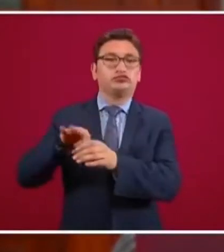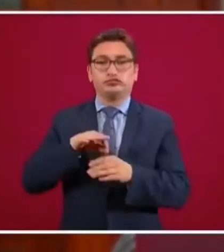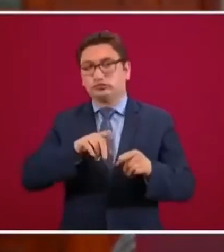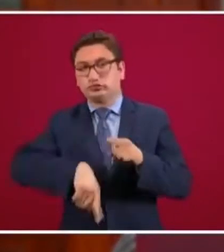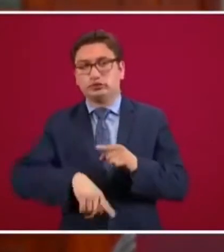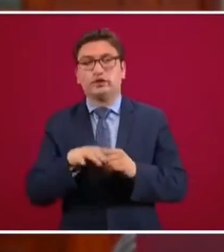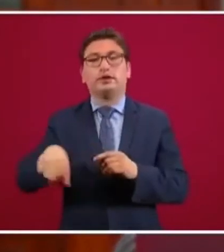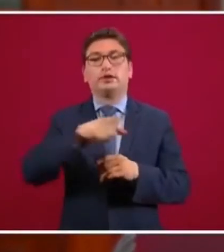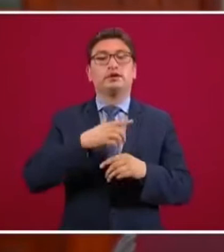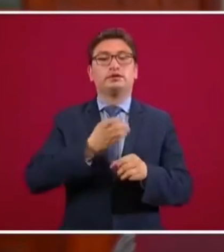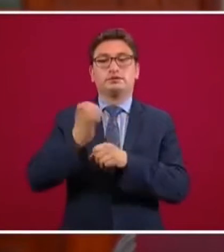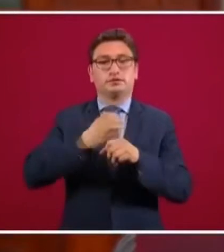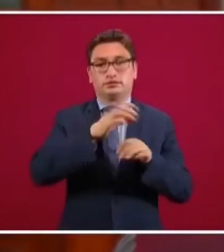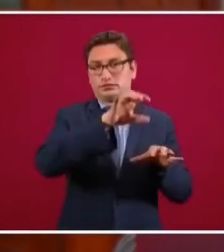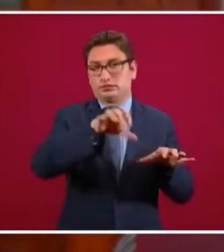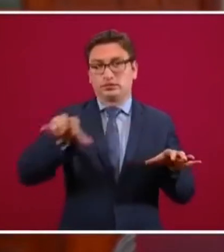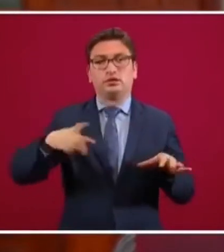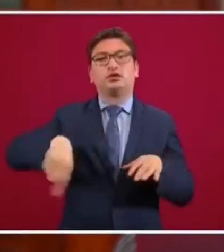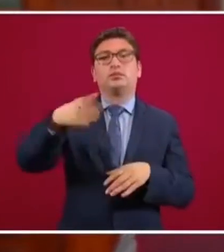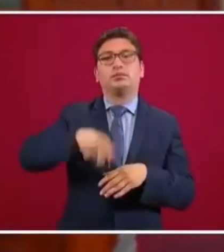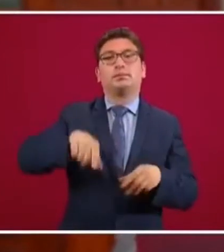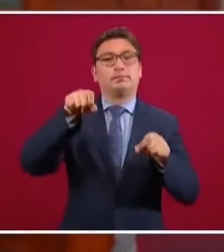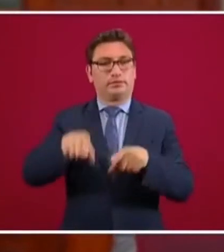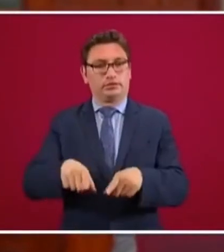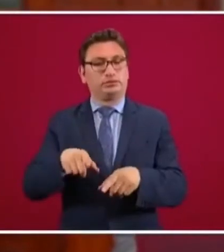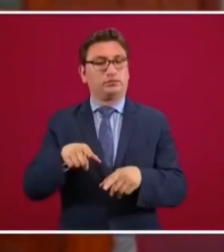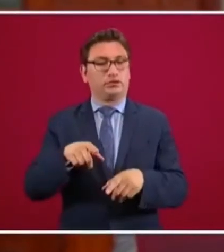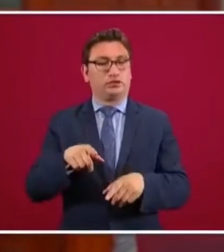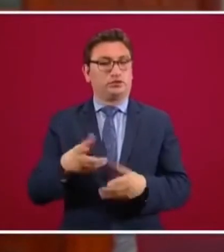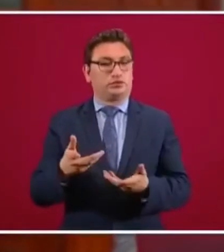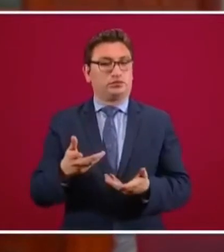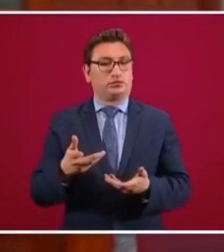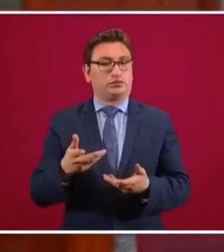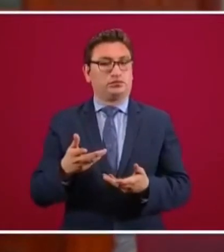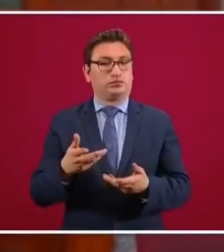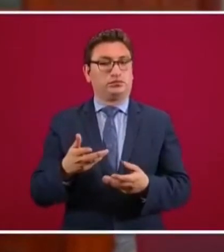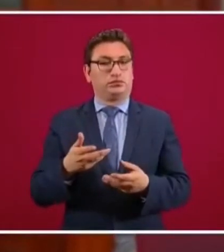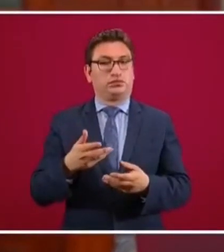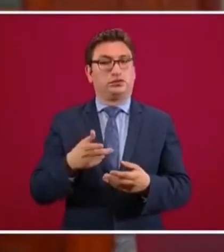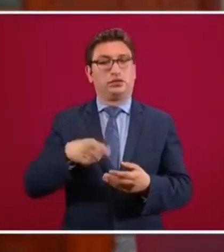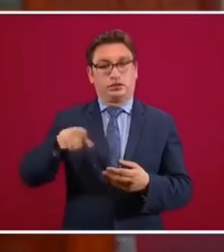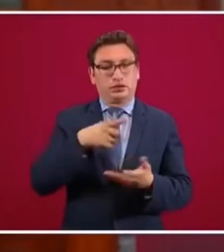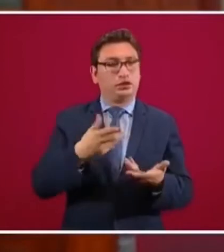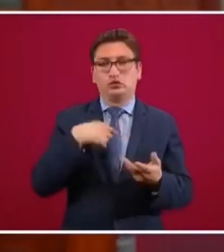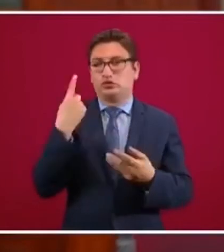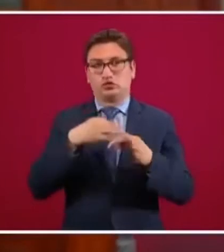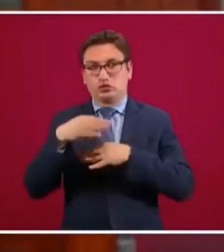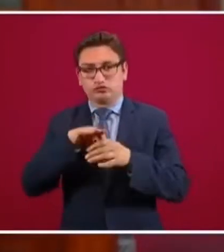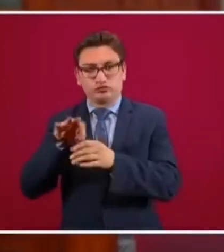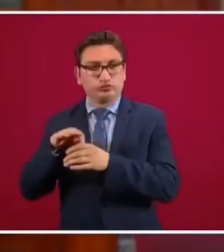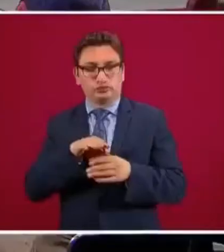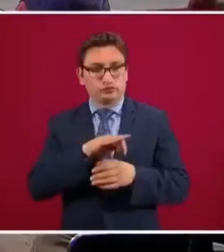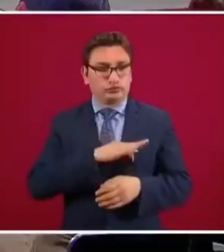estatales para que igual se sometieran a ese mismo ejercicio democrático de evaluarlos?